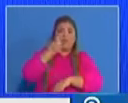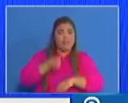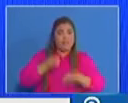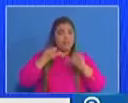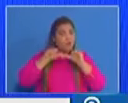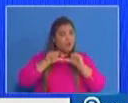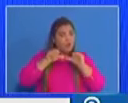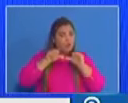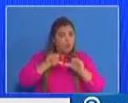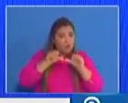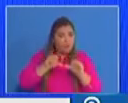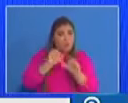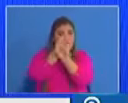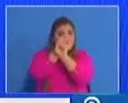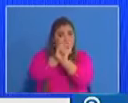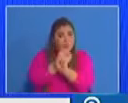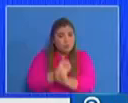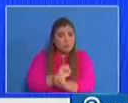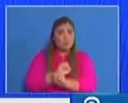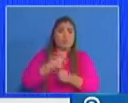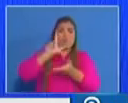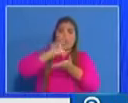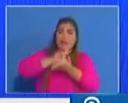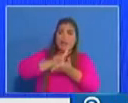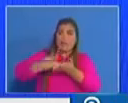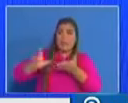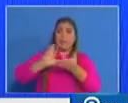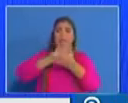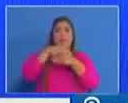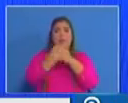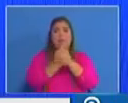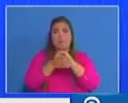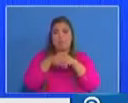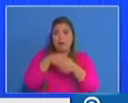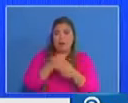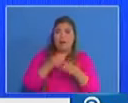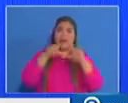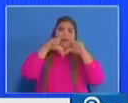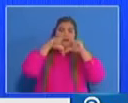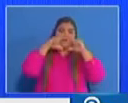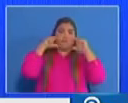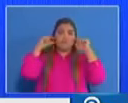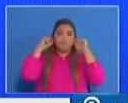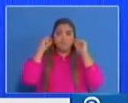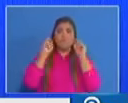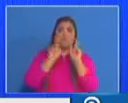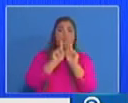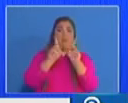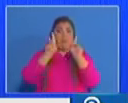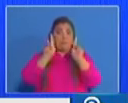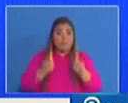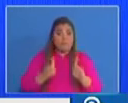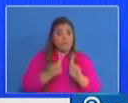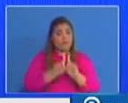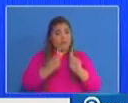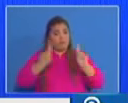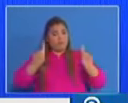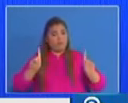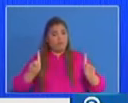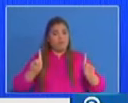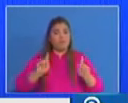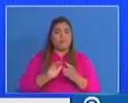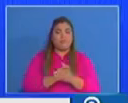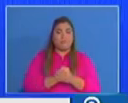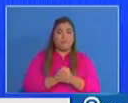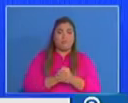para quedarse y también todas las medidas de higiene respiratoria. Pero al mismo tiempo nos va a llevar